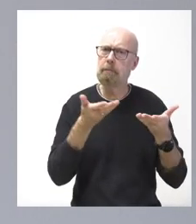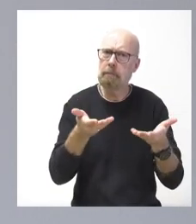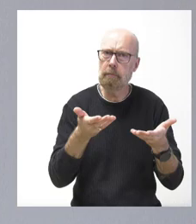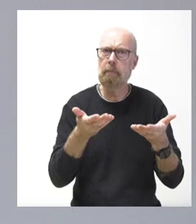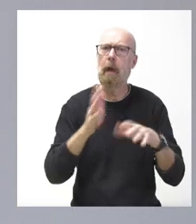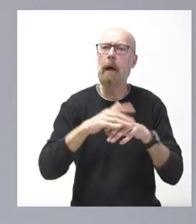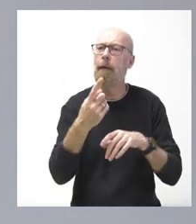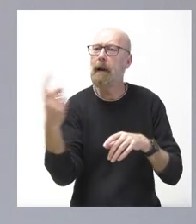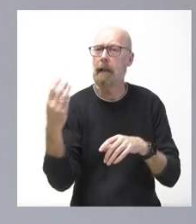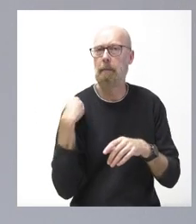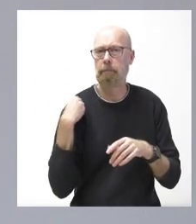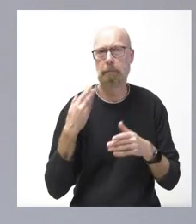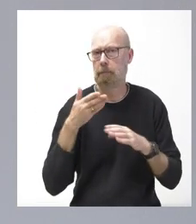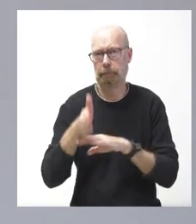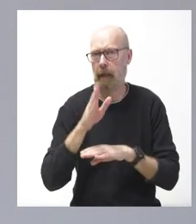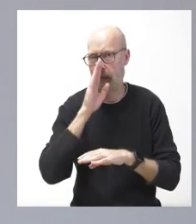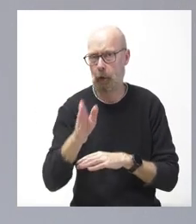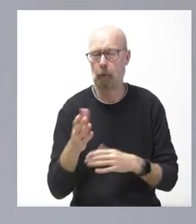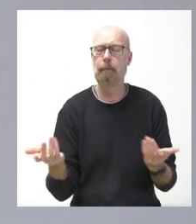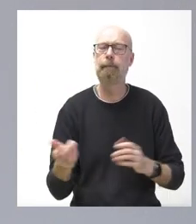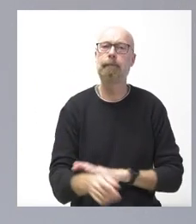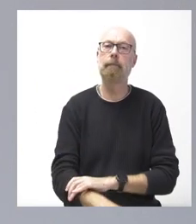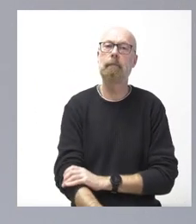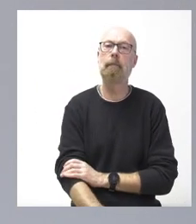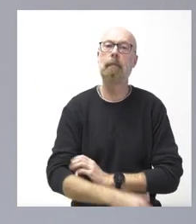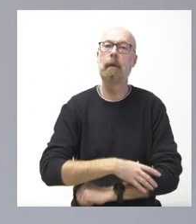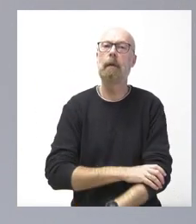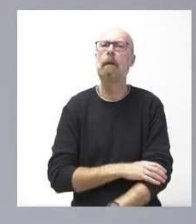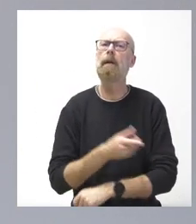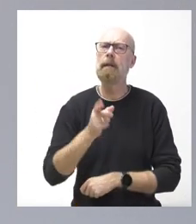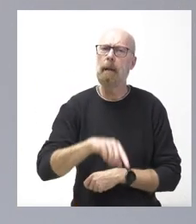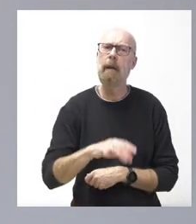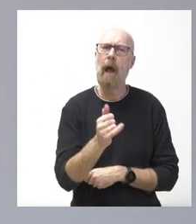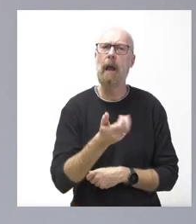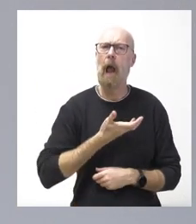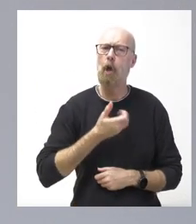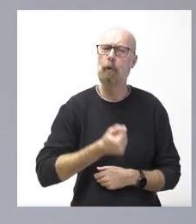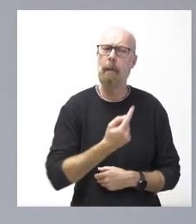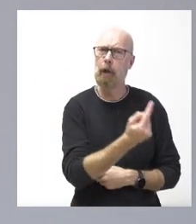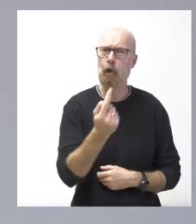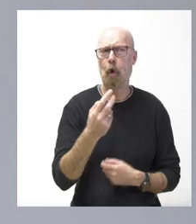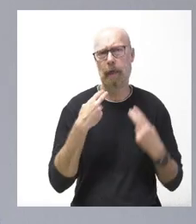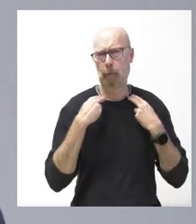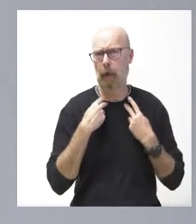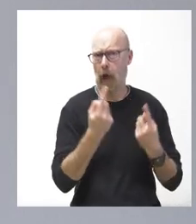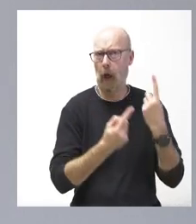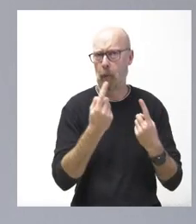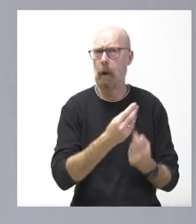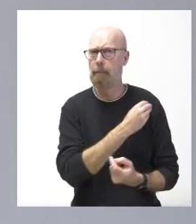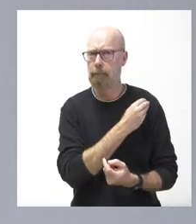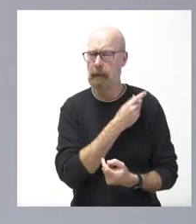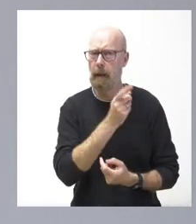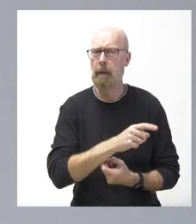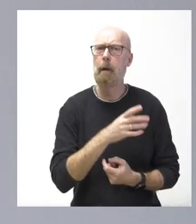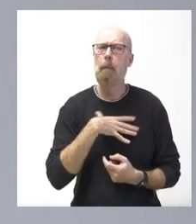emergencia. Sin perjuicio de ello, y habida cuenta que tenemos alguna petición de algún ayuntamiento y de alguna diputación de poder proporcionar